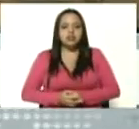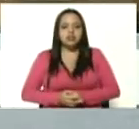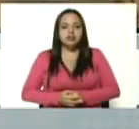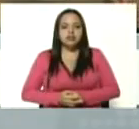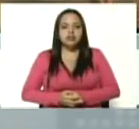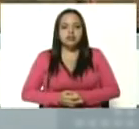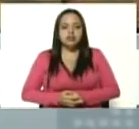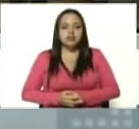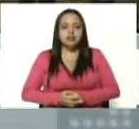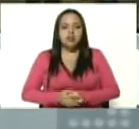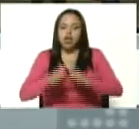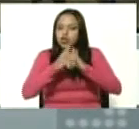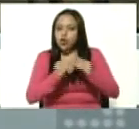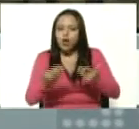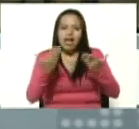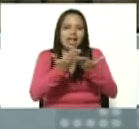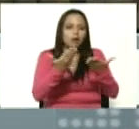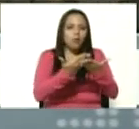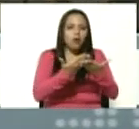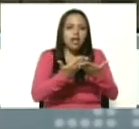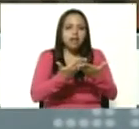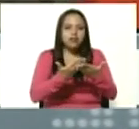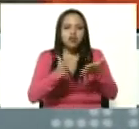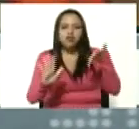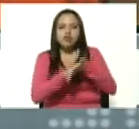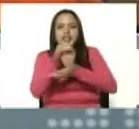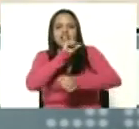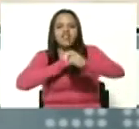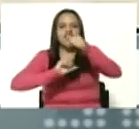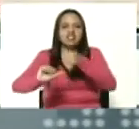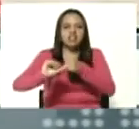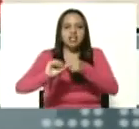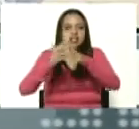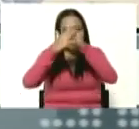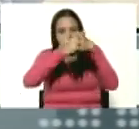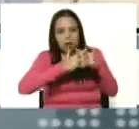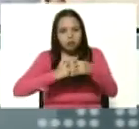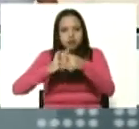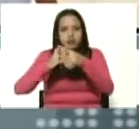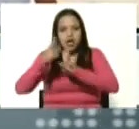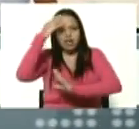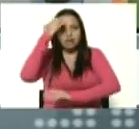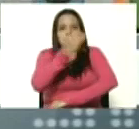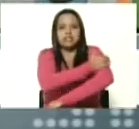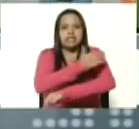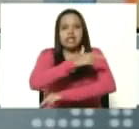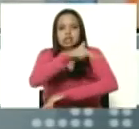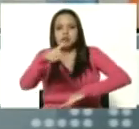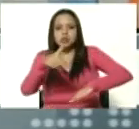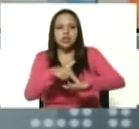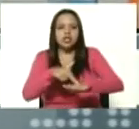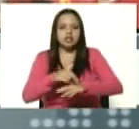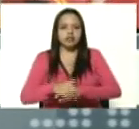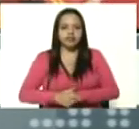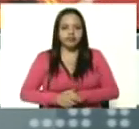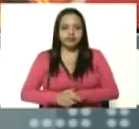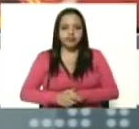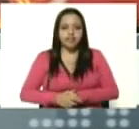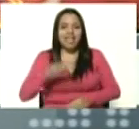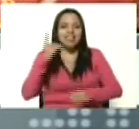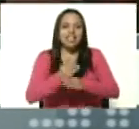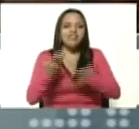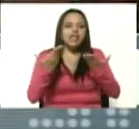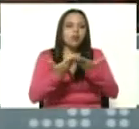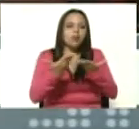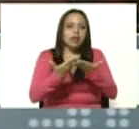escuelas antiimperialistas de la milicia nacional bolivariana que deben ser escuelas de liderazgo de base